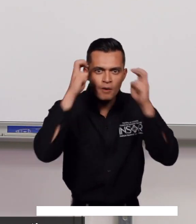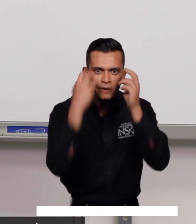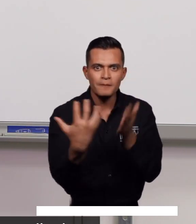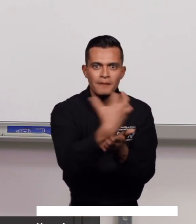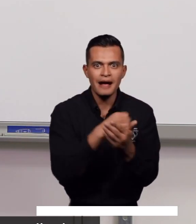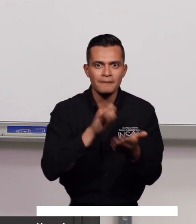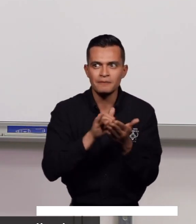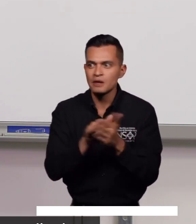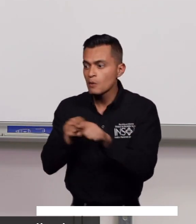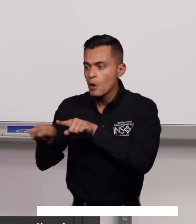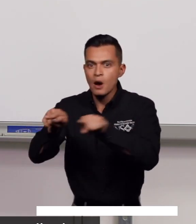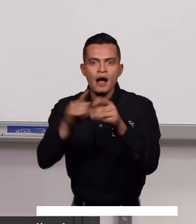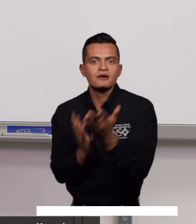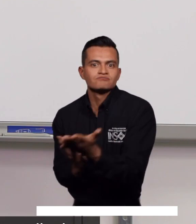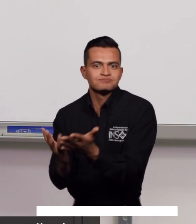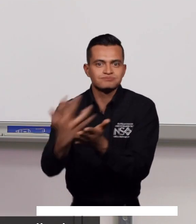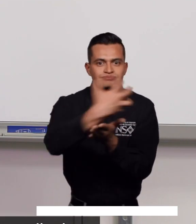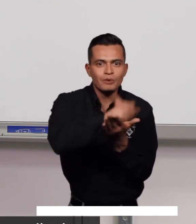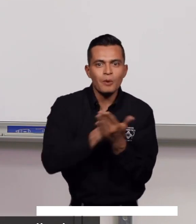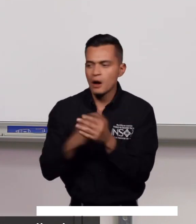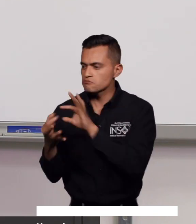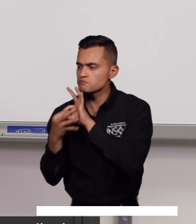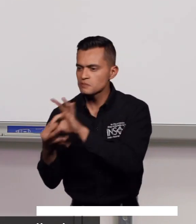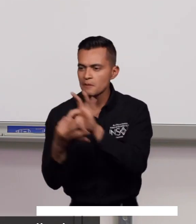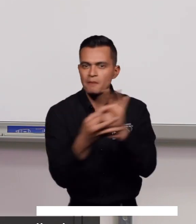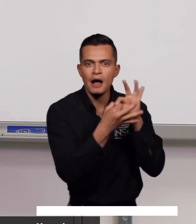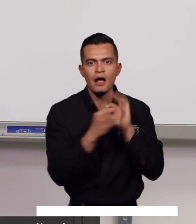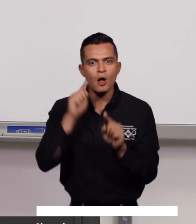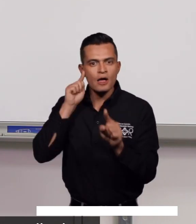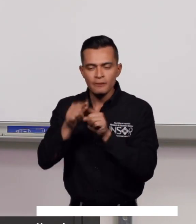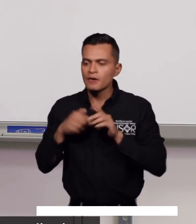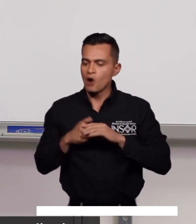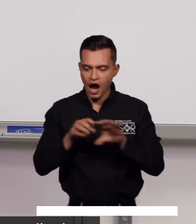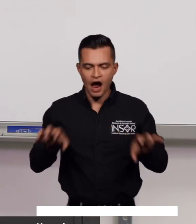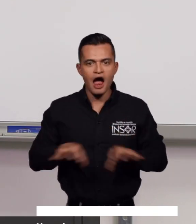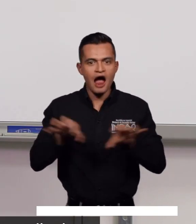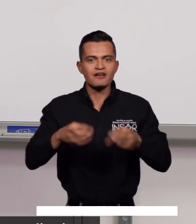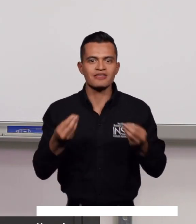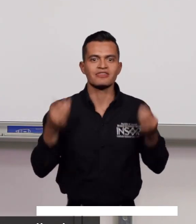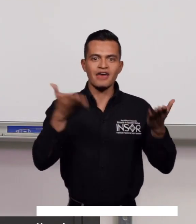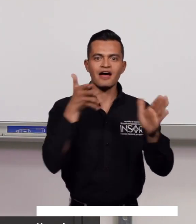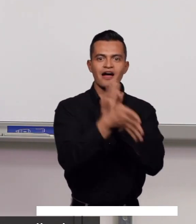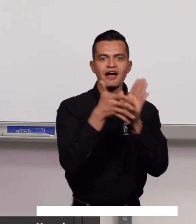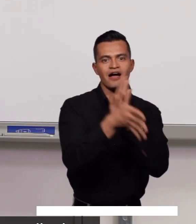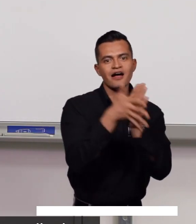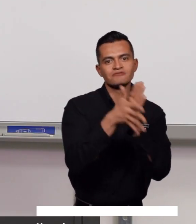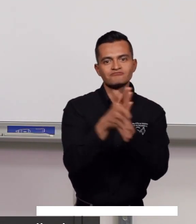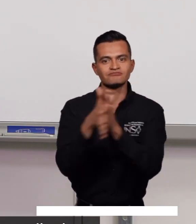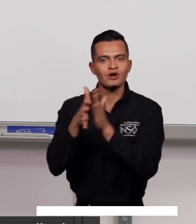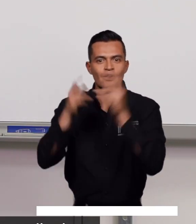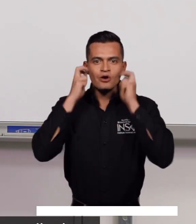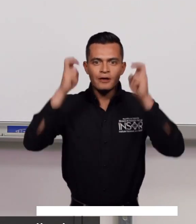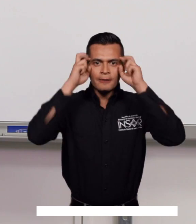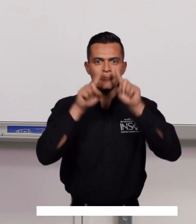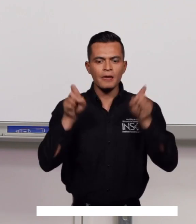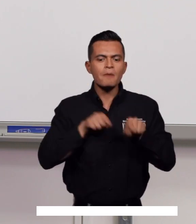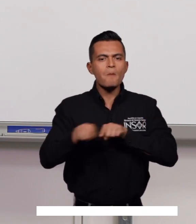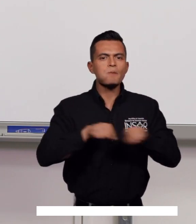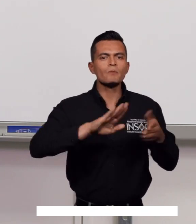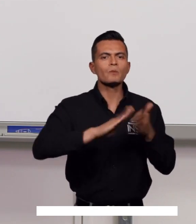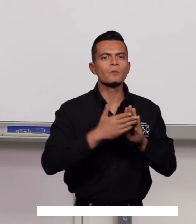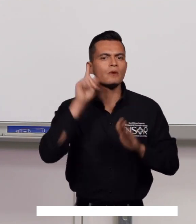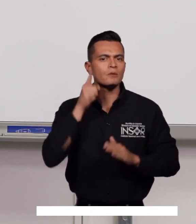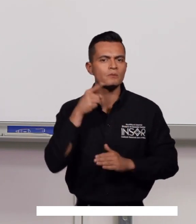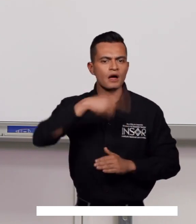conocimiento con el fin de que podamos desarrollar acciones y divulgar conocimiento en torno a la problemática y el